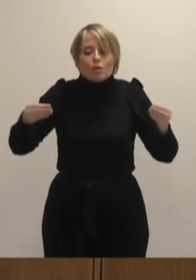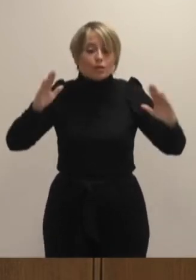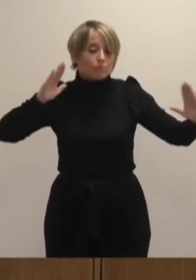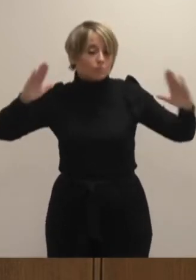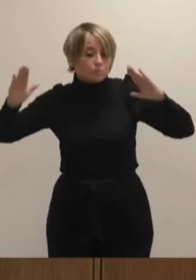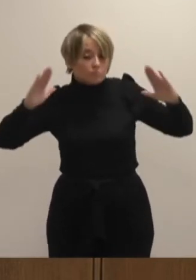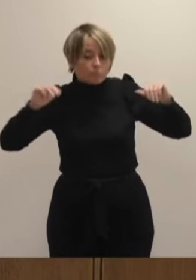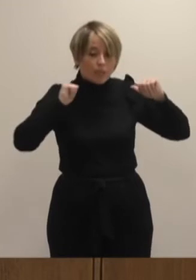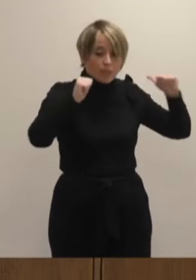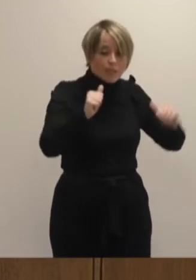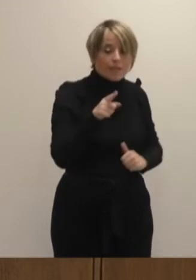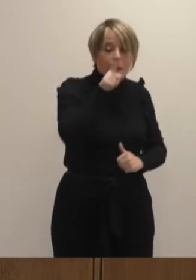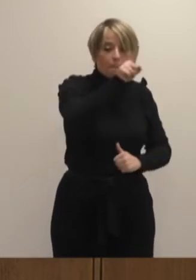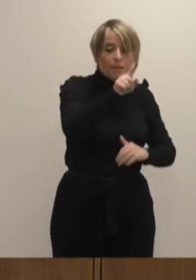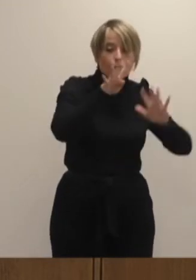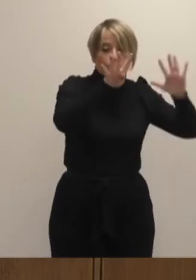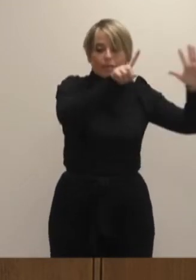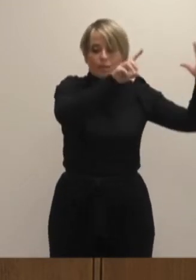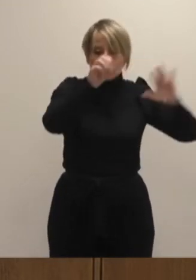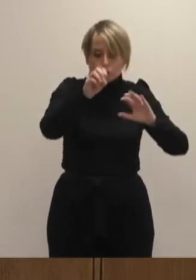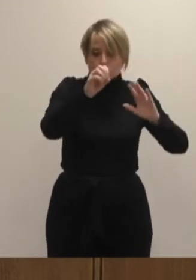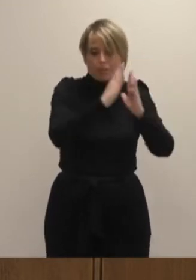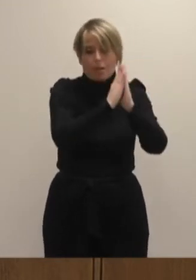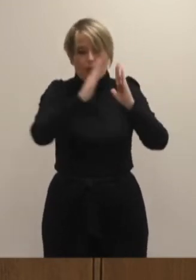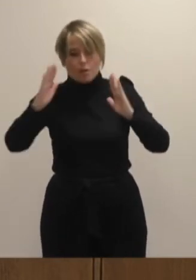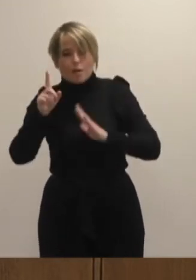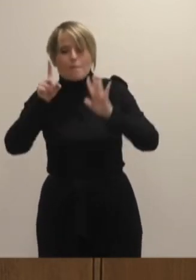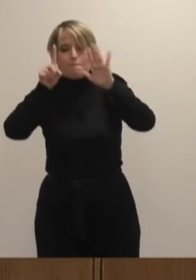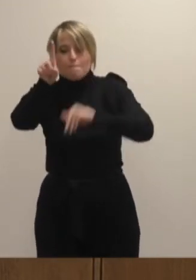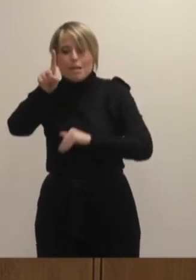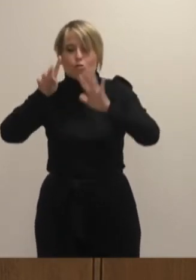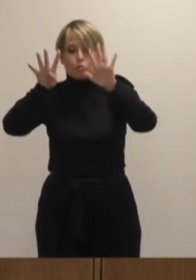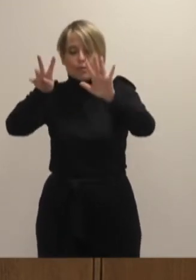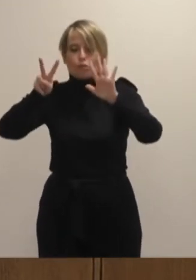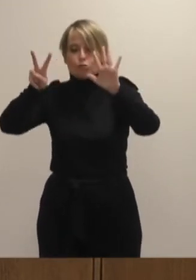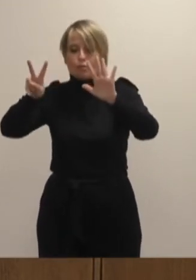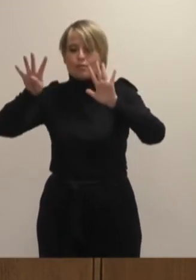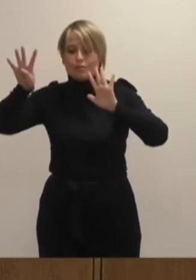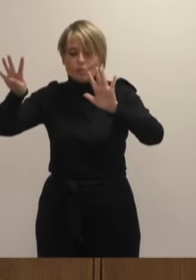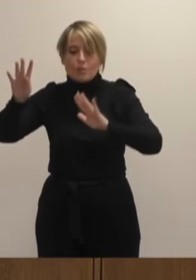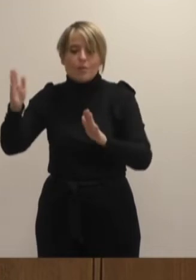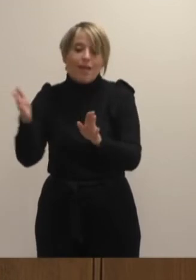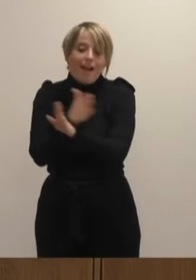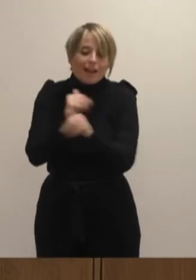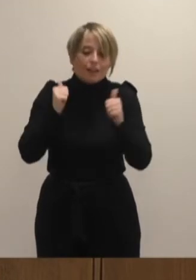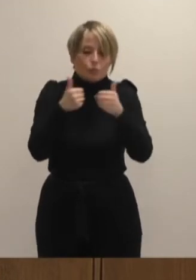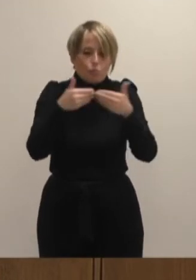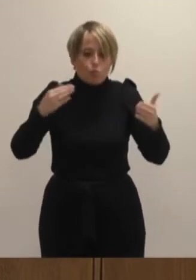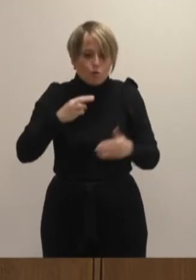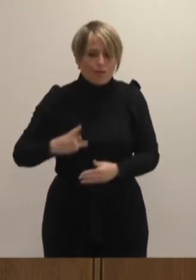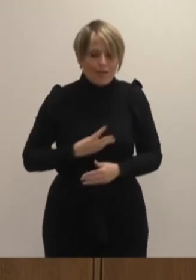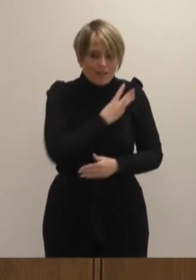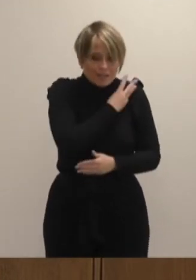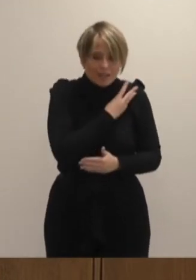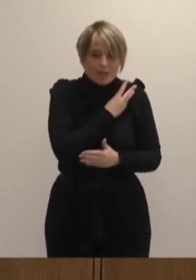comprendido entre 1960 y 1979, antes del despliegue de la Archenza. Estos cuadernos se